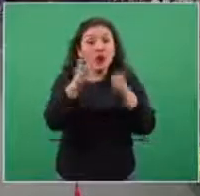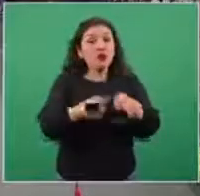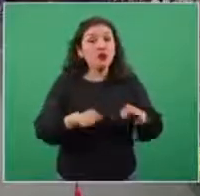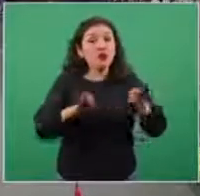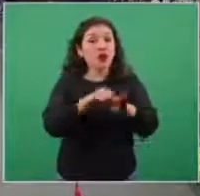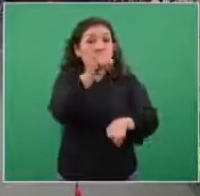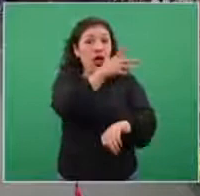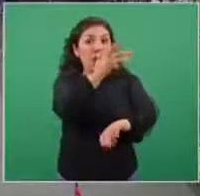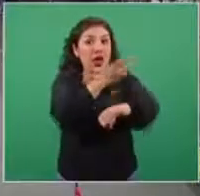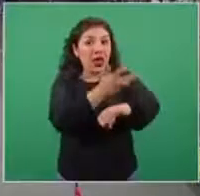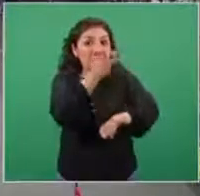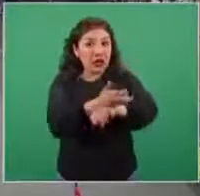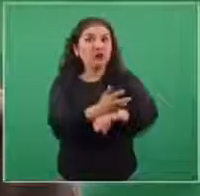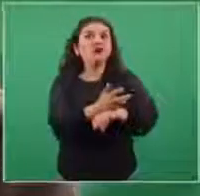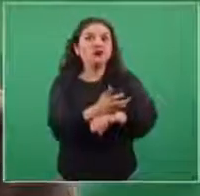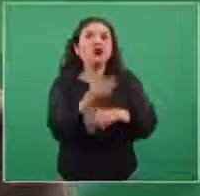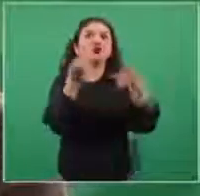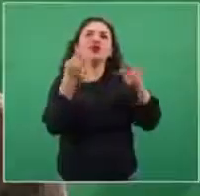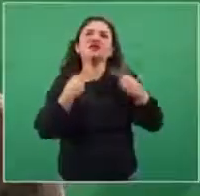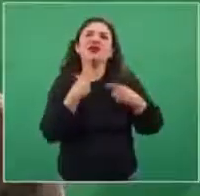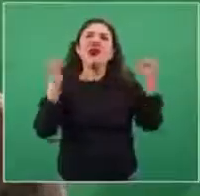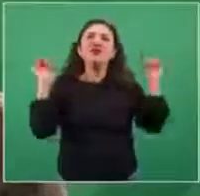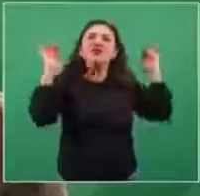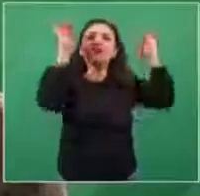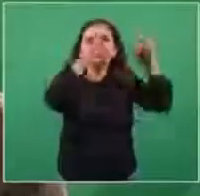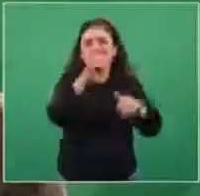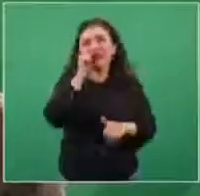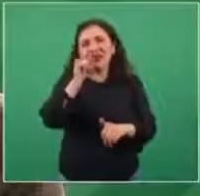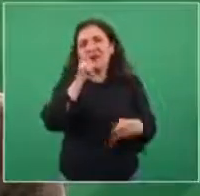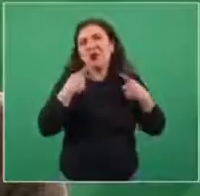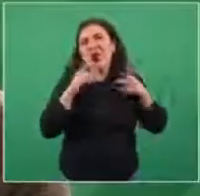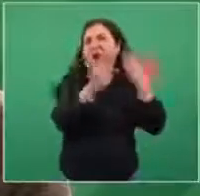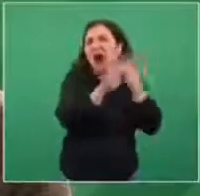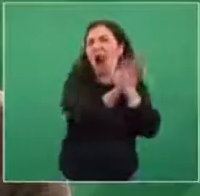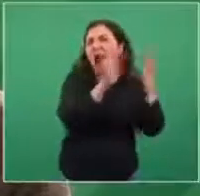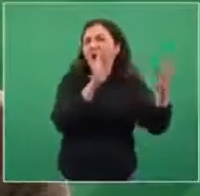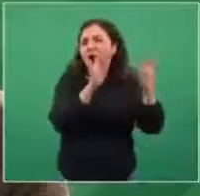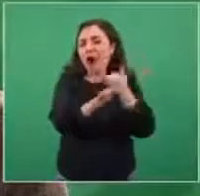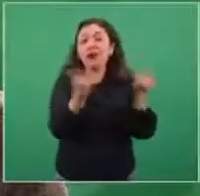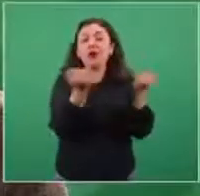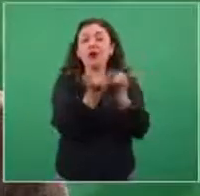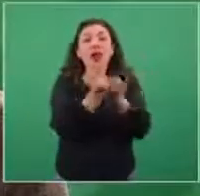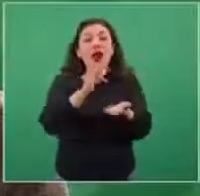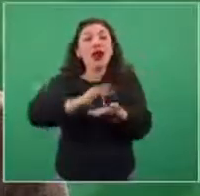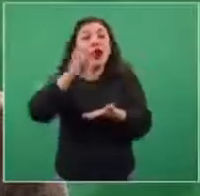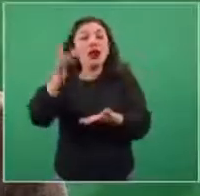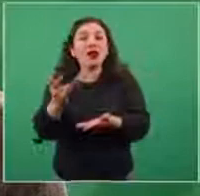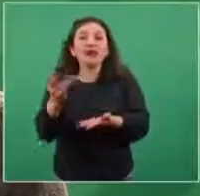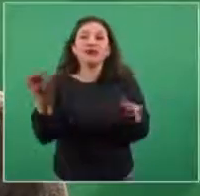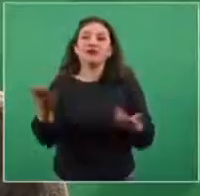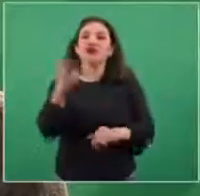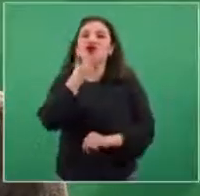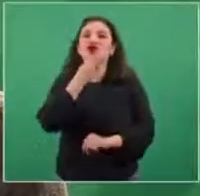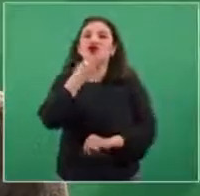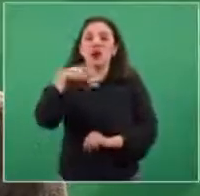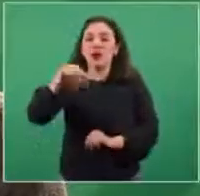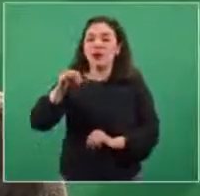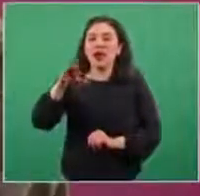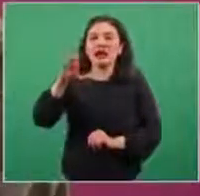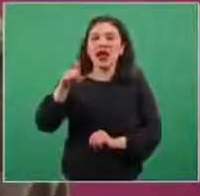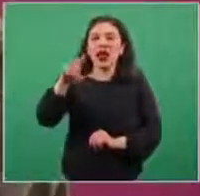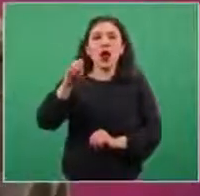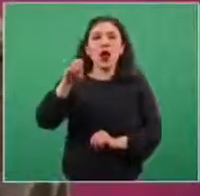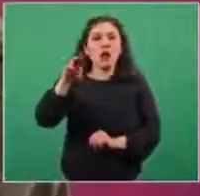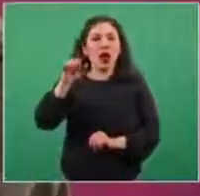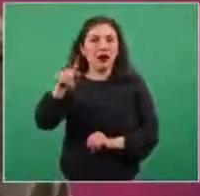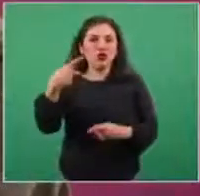Unidos por el enorme tránsito de personas. Y gracias al trabajo que está haciendo nuestra Cancillería, y le agradecemos al canciller Marcelo Ebrard y